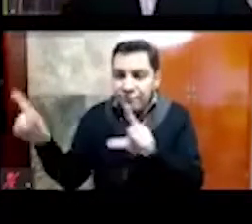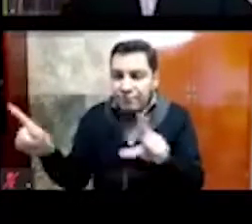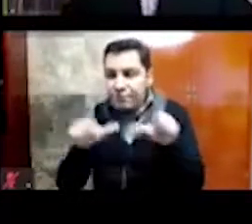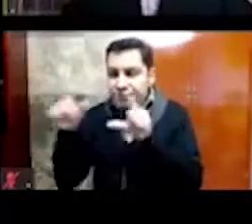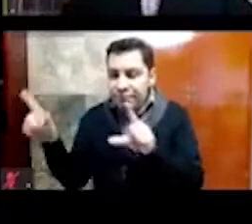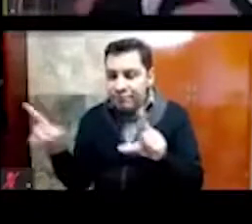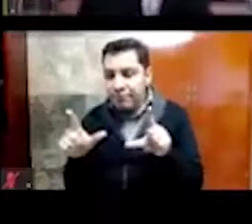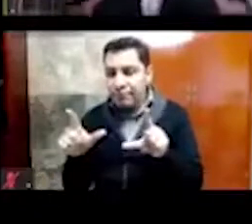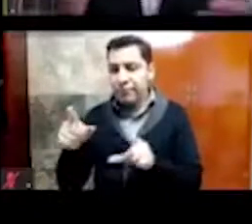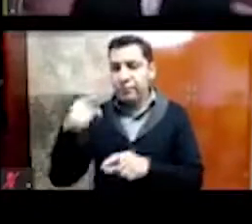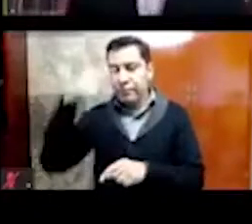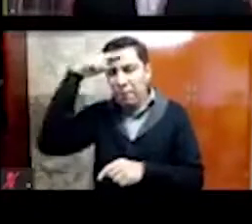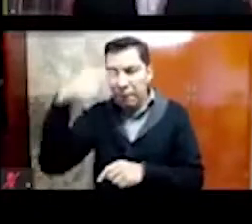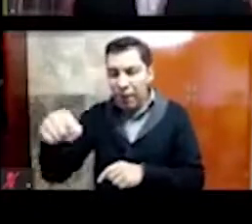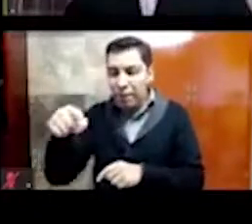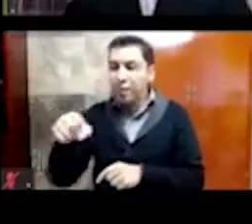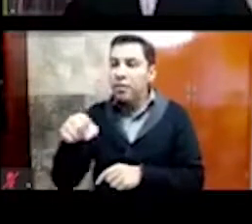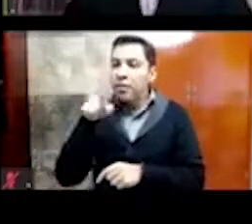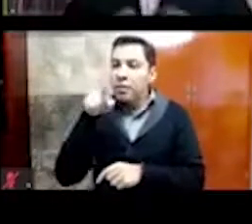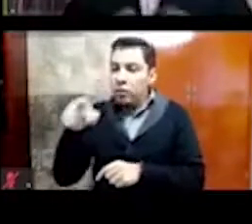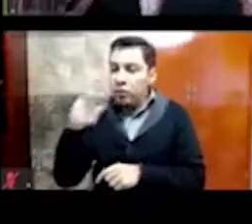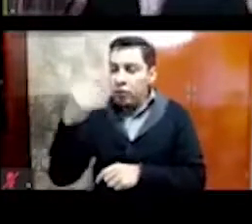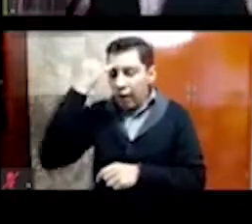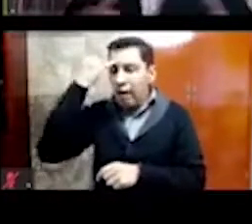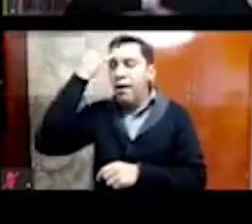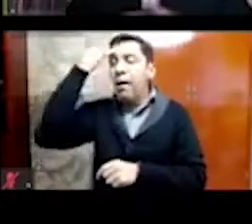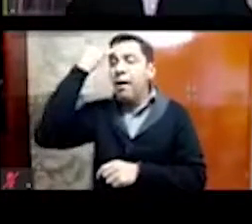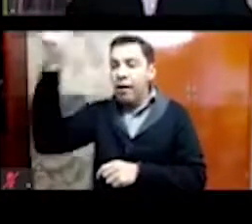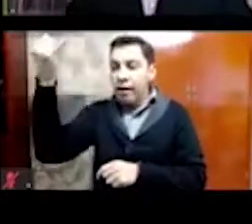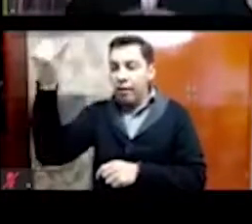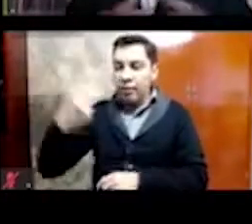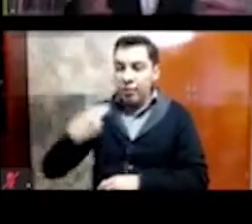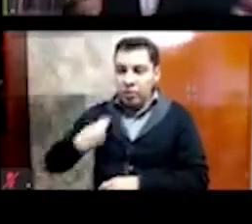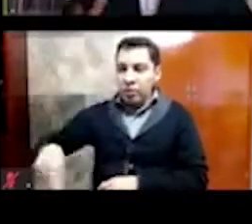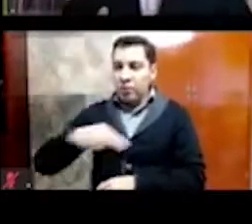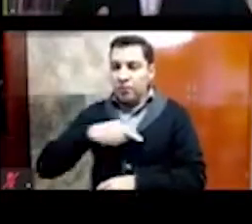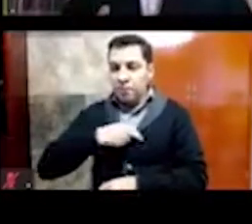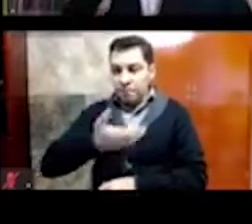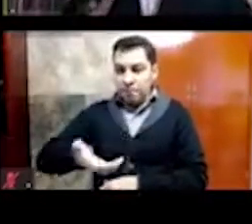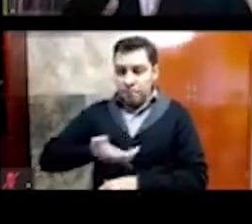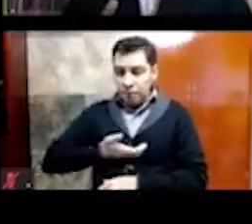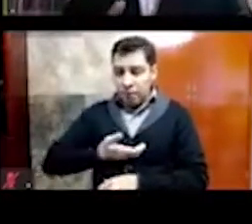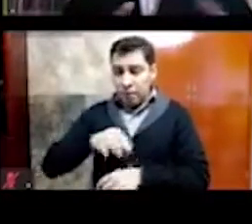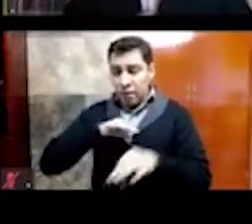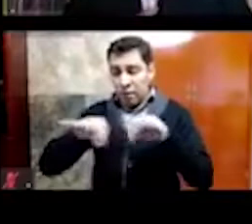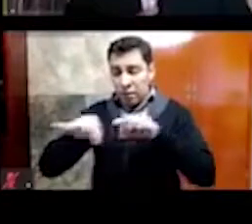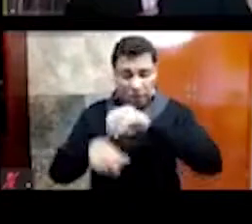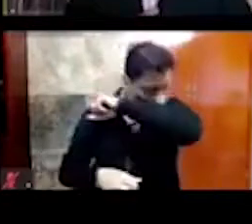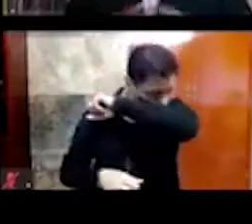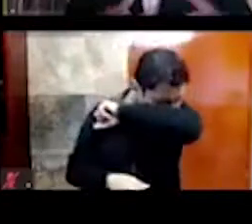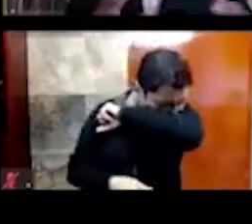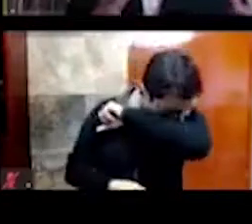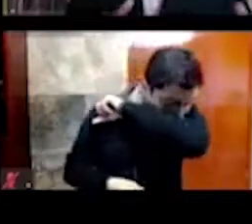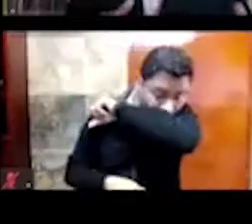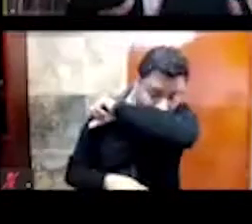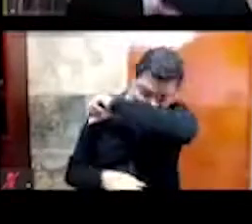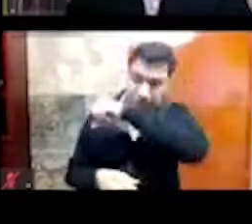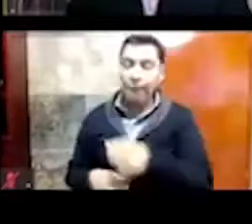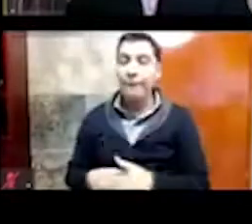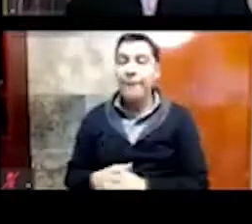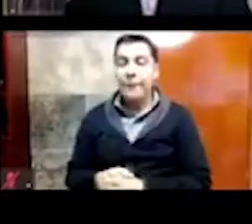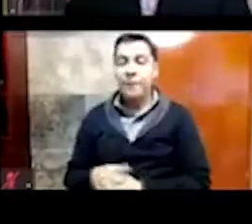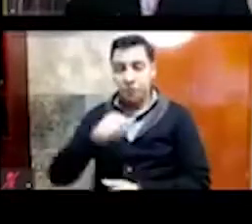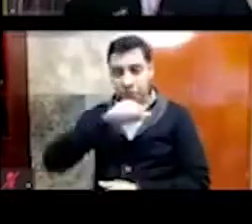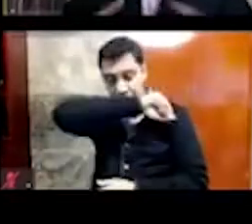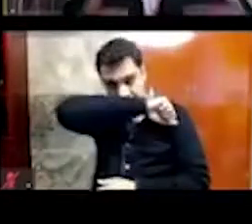para que tengamos una idea de lo que se está trabajando en el centro histórico, esto es en la calle de Argentina, de un gran basamento